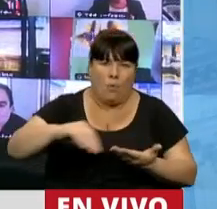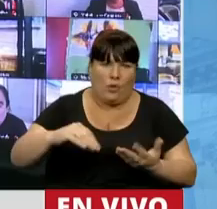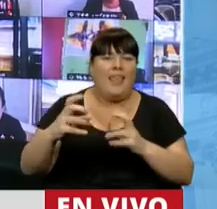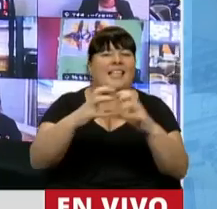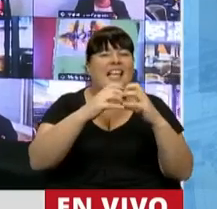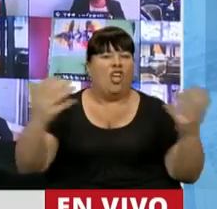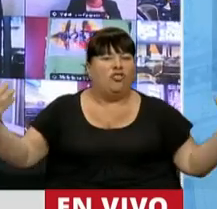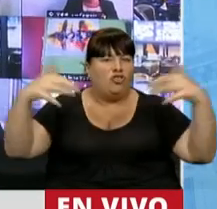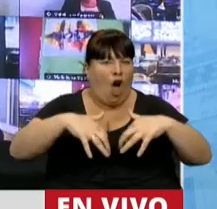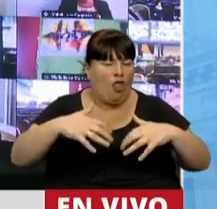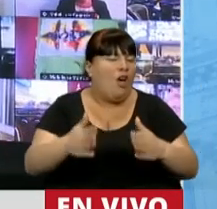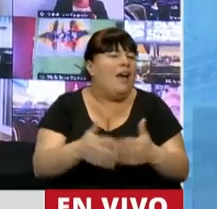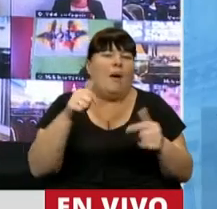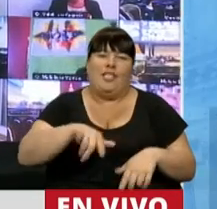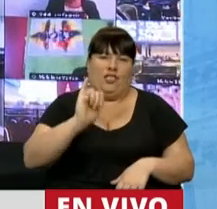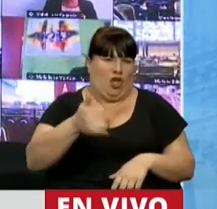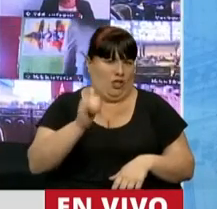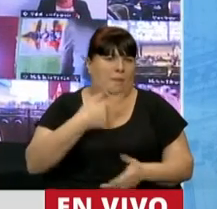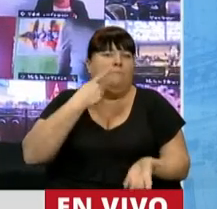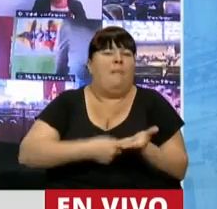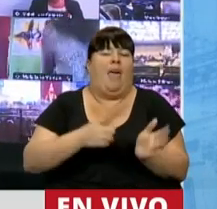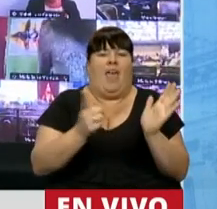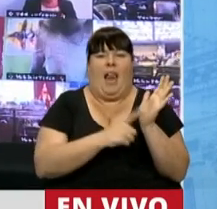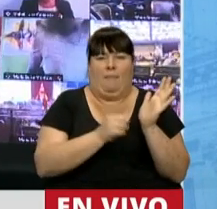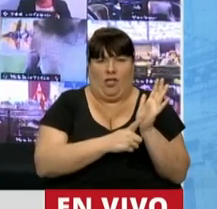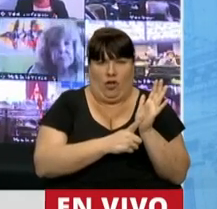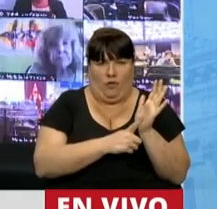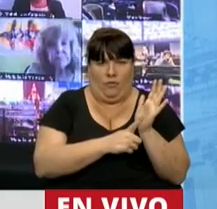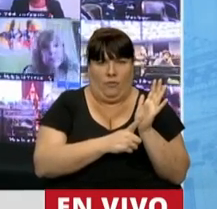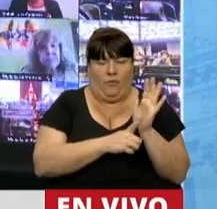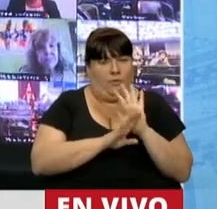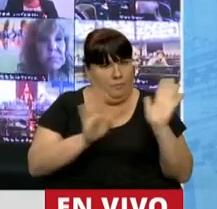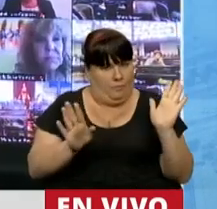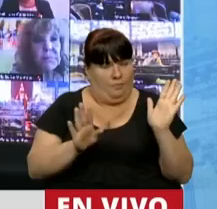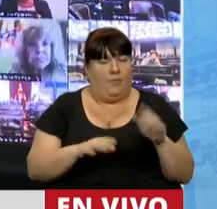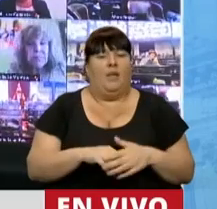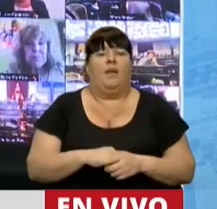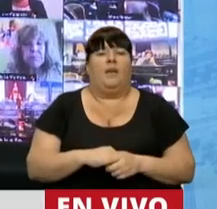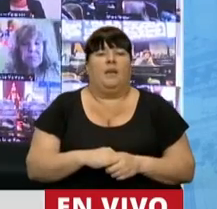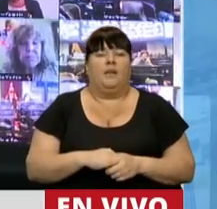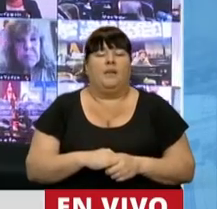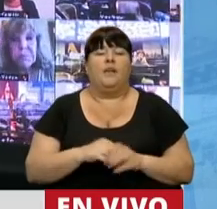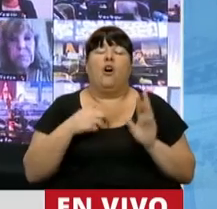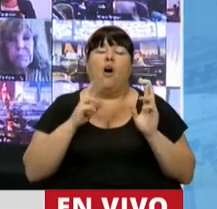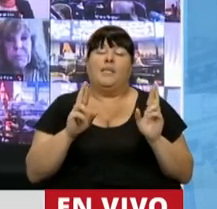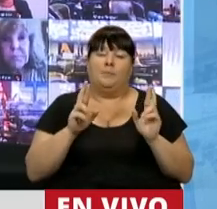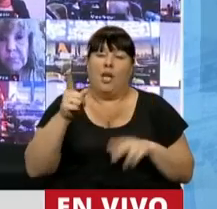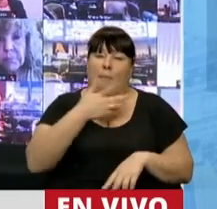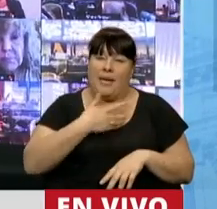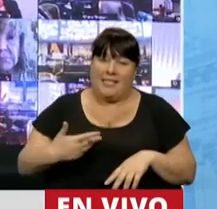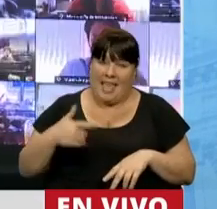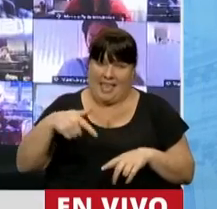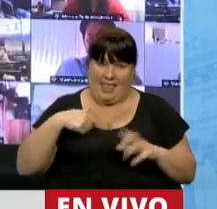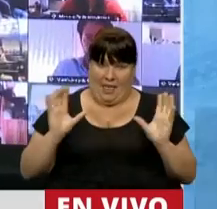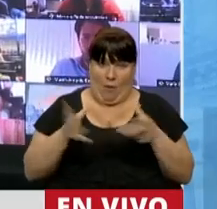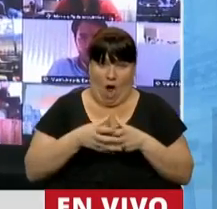con sesiones presenciales inmediatamente como el presidente del reglamento. Entretanto, espero que el presidente del